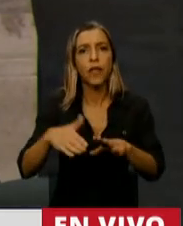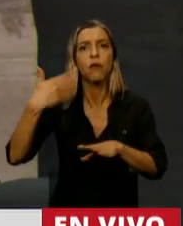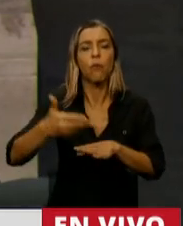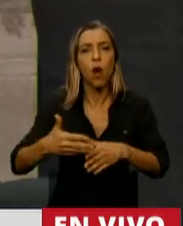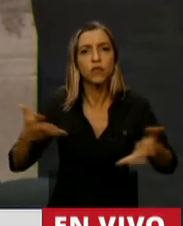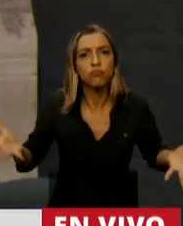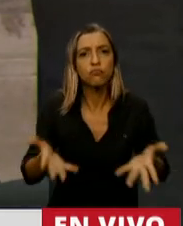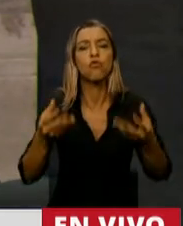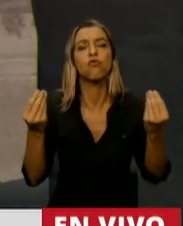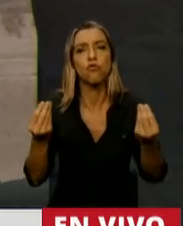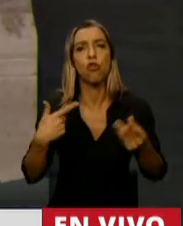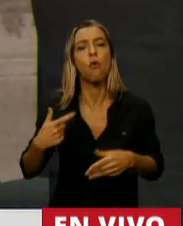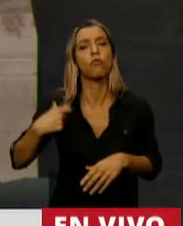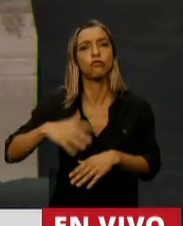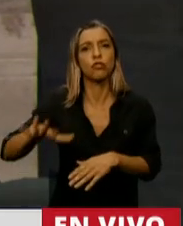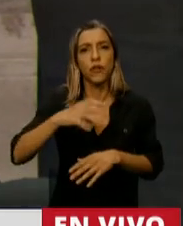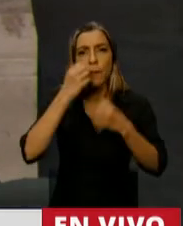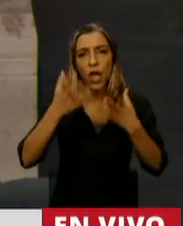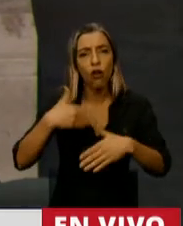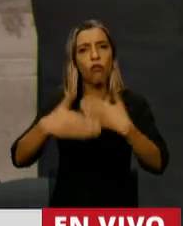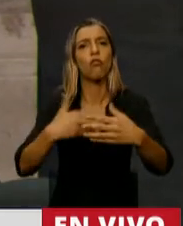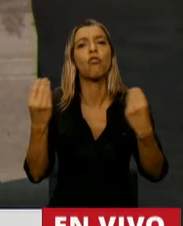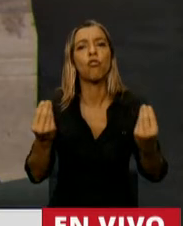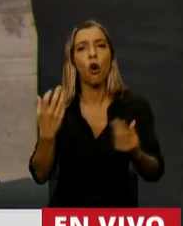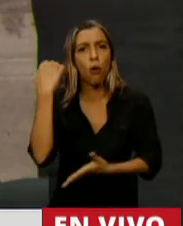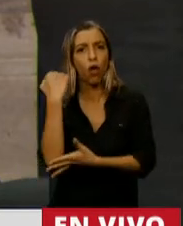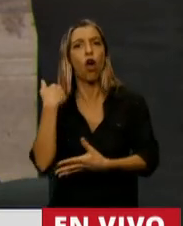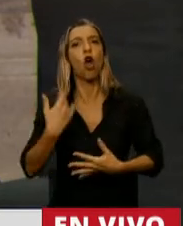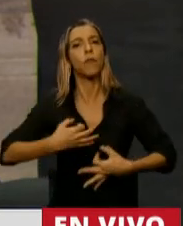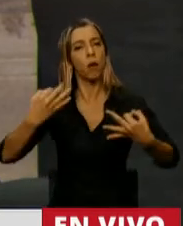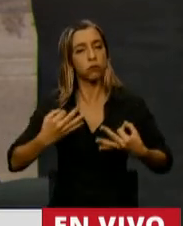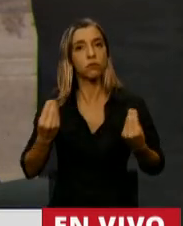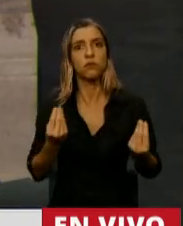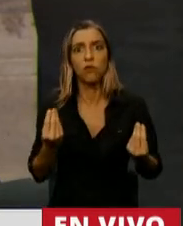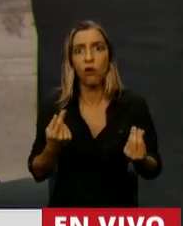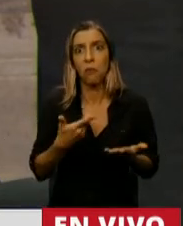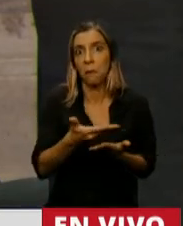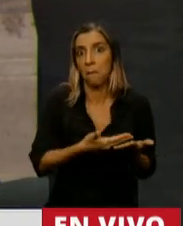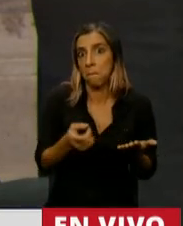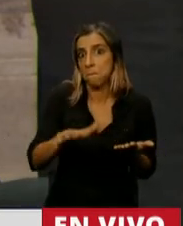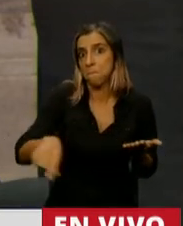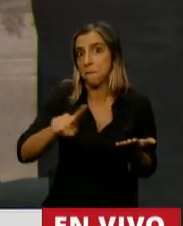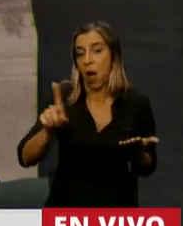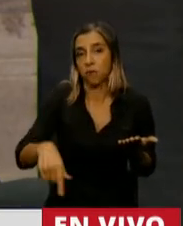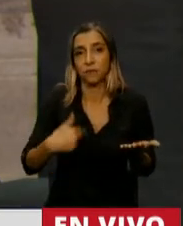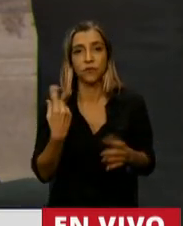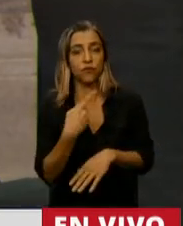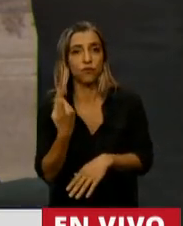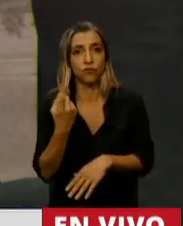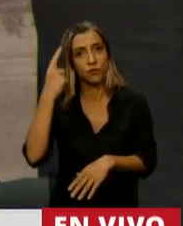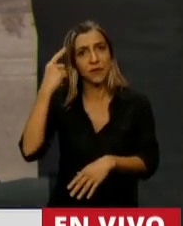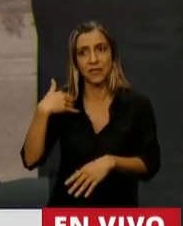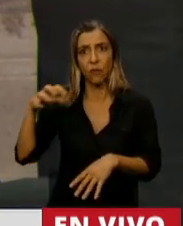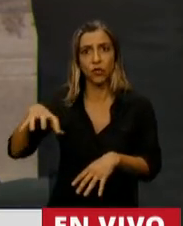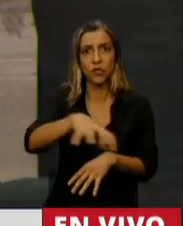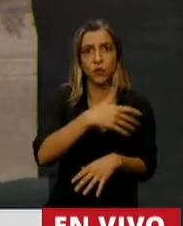aún más de la incertidumbre económica. No se puede avasallar las instituciones, no se pueden avalar las tomas de